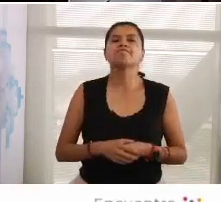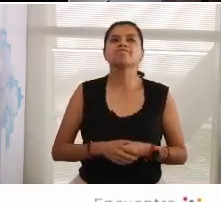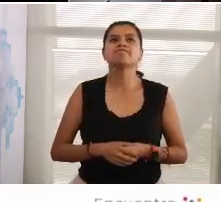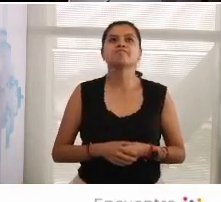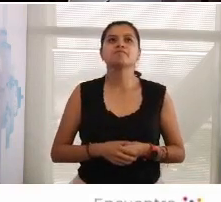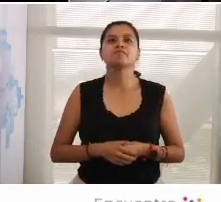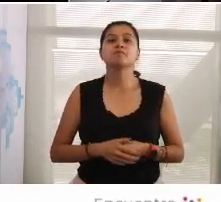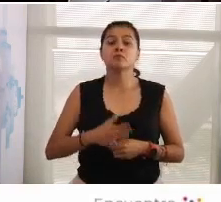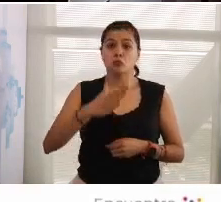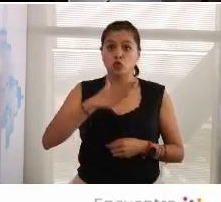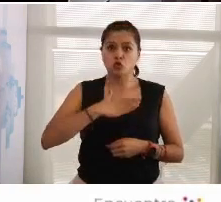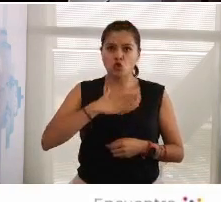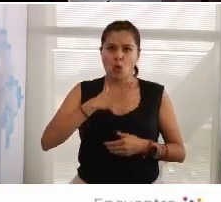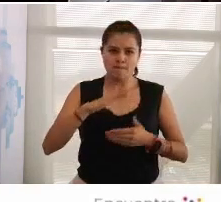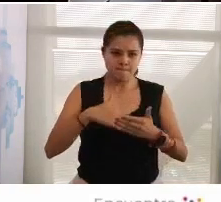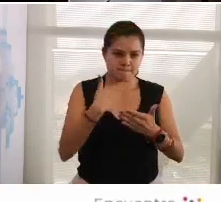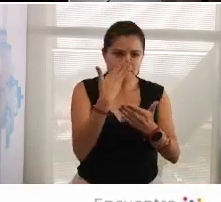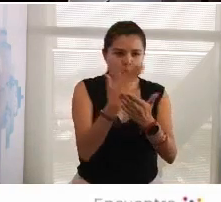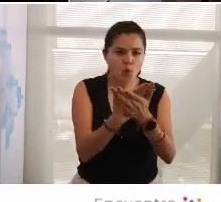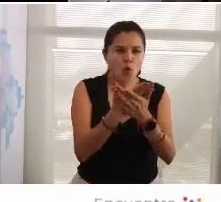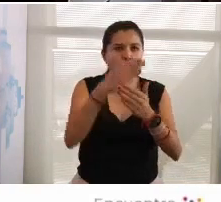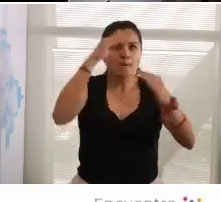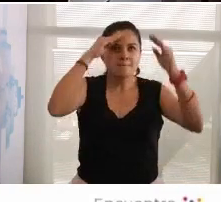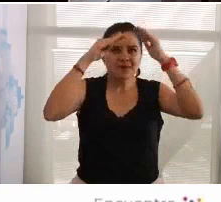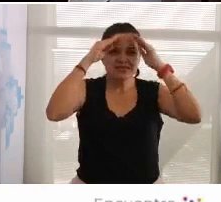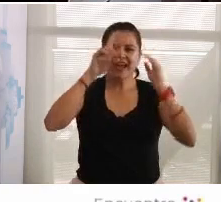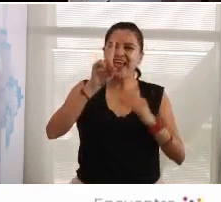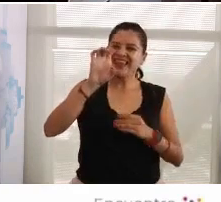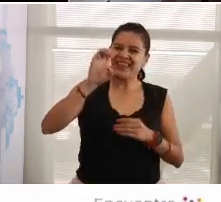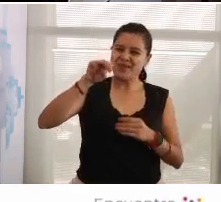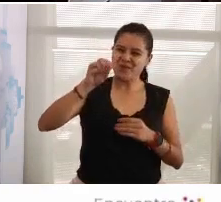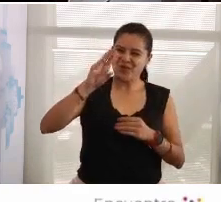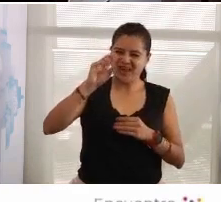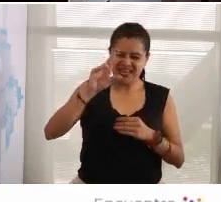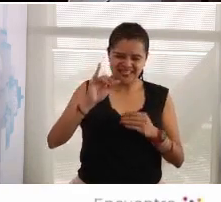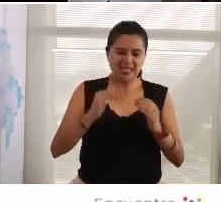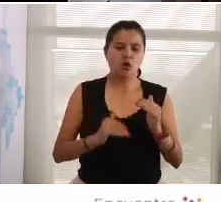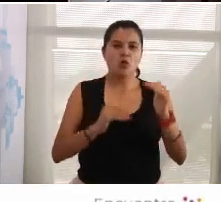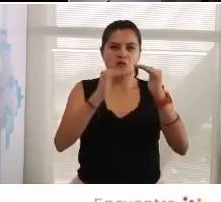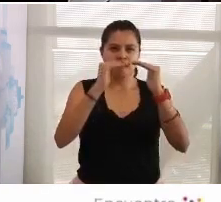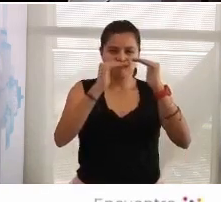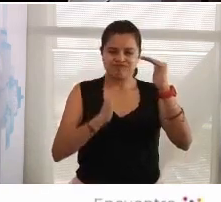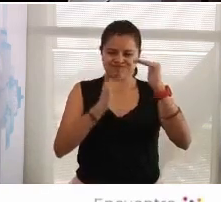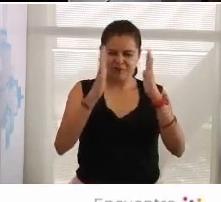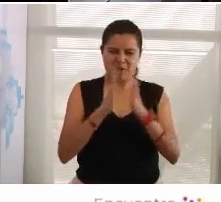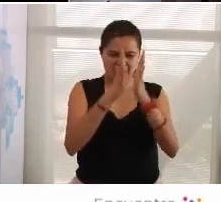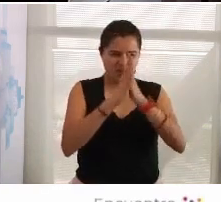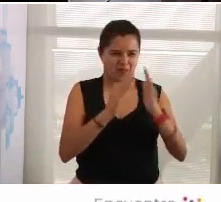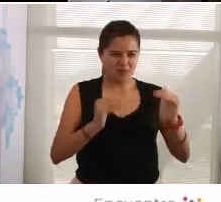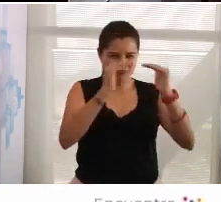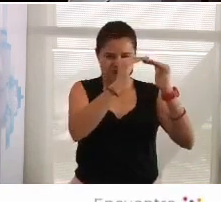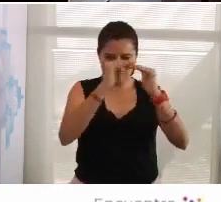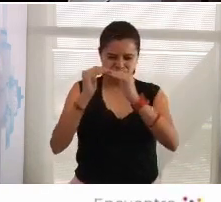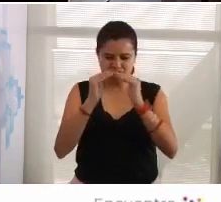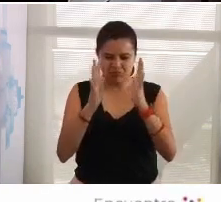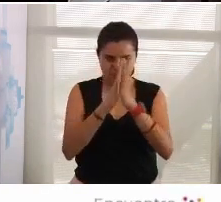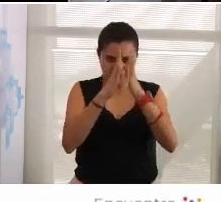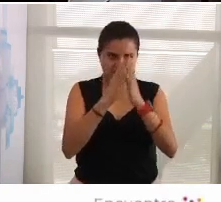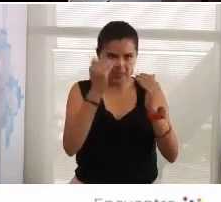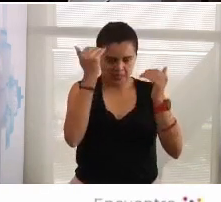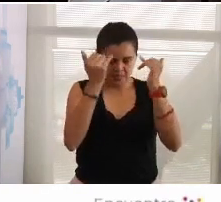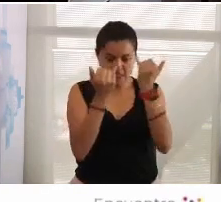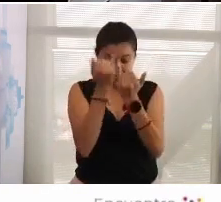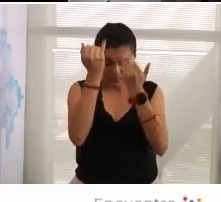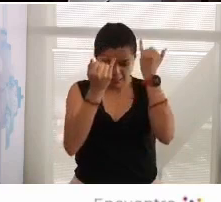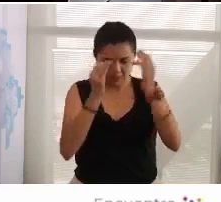Yo les propongo pensar a la democracia como un collage, es decir, como un montón de